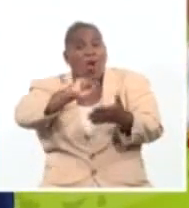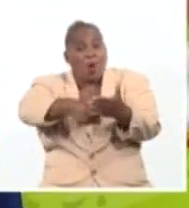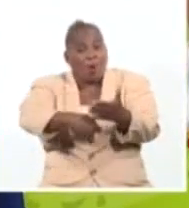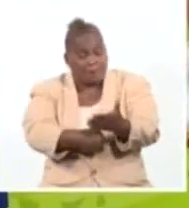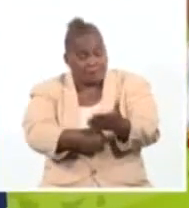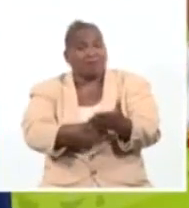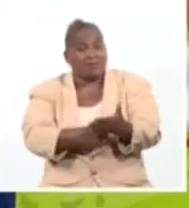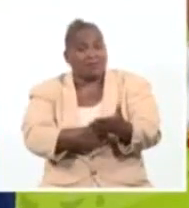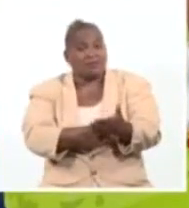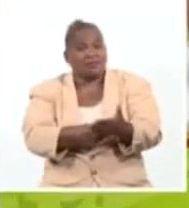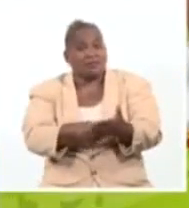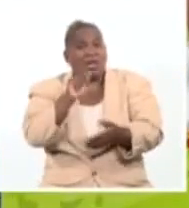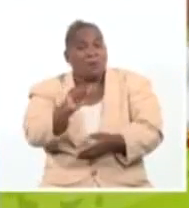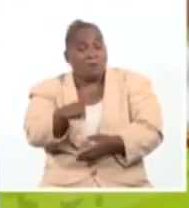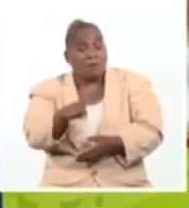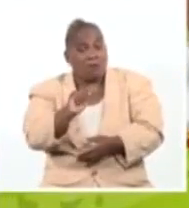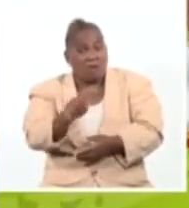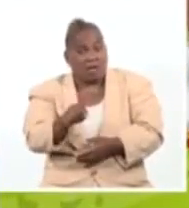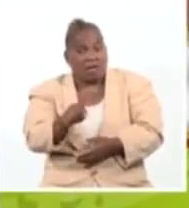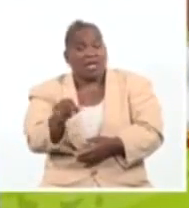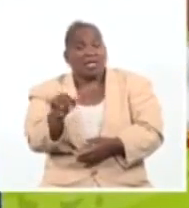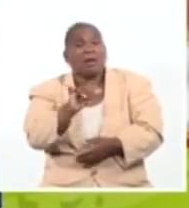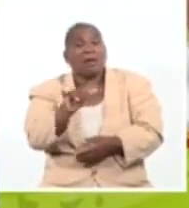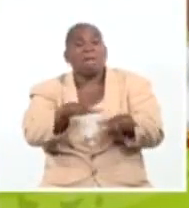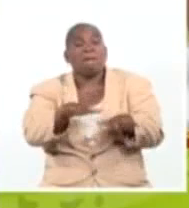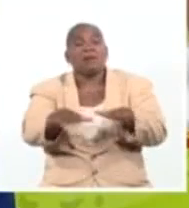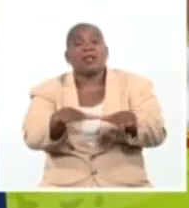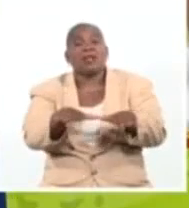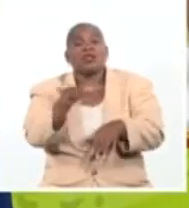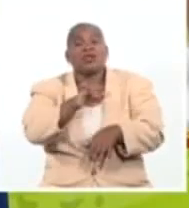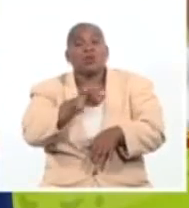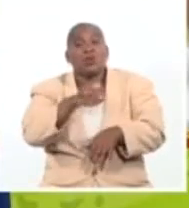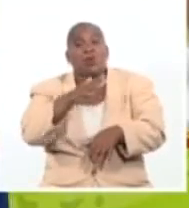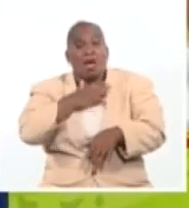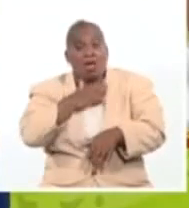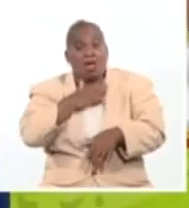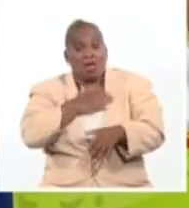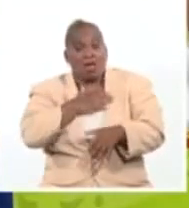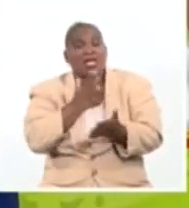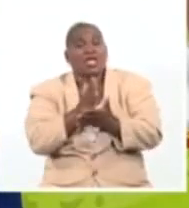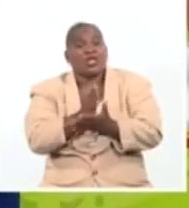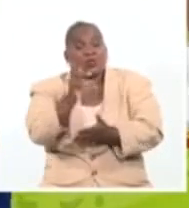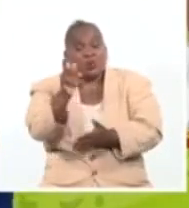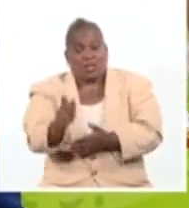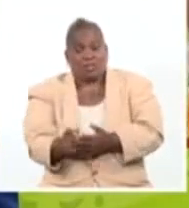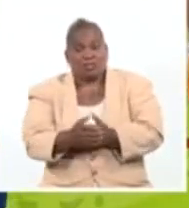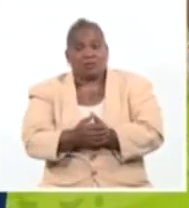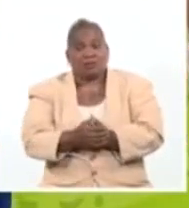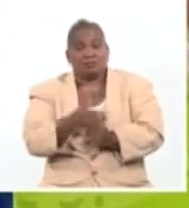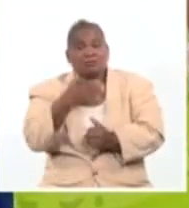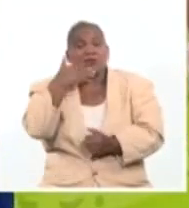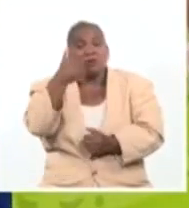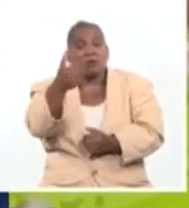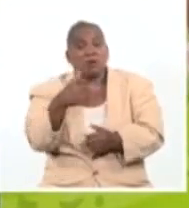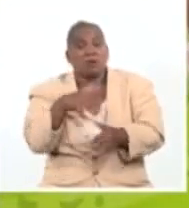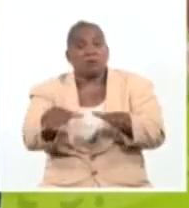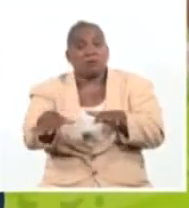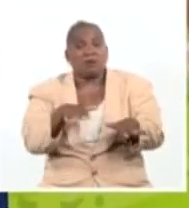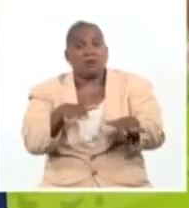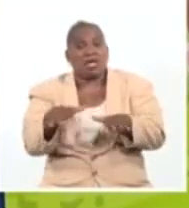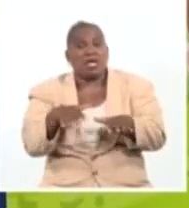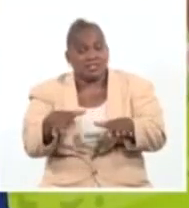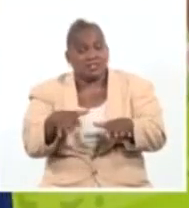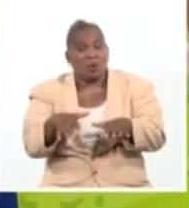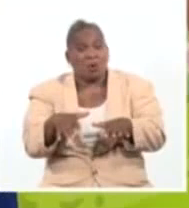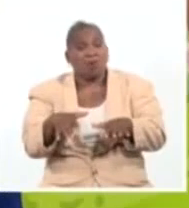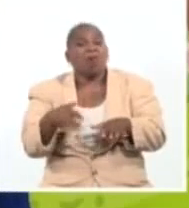con él estamos formando también a nuestros educandos. Les sirve para su formación vocacional